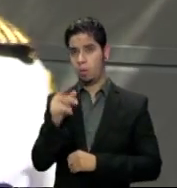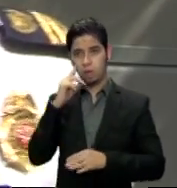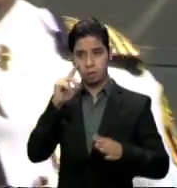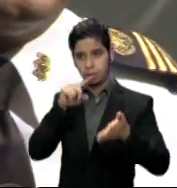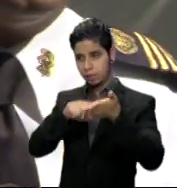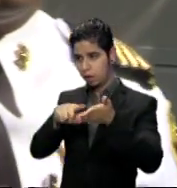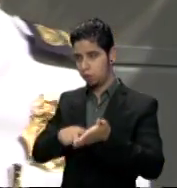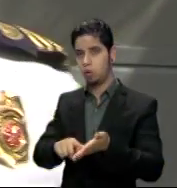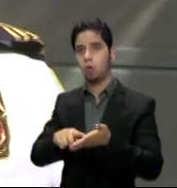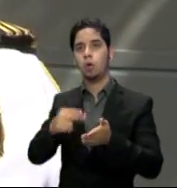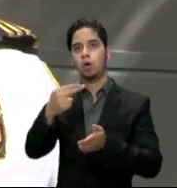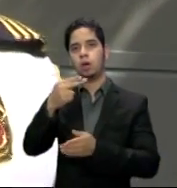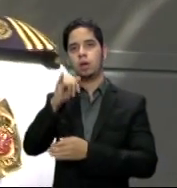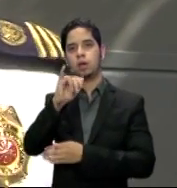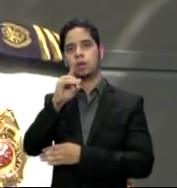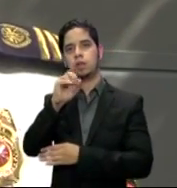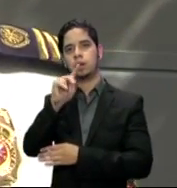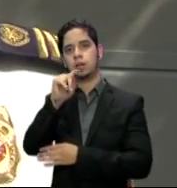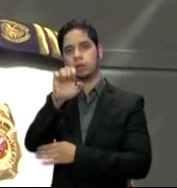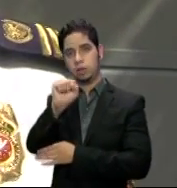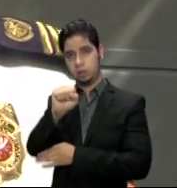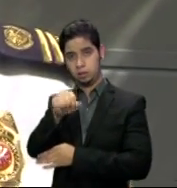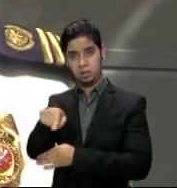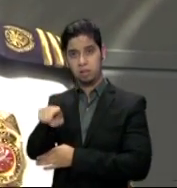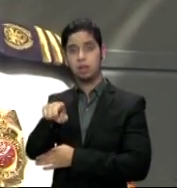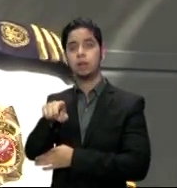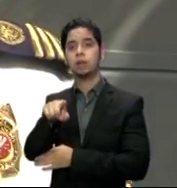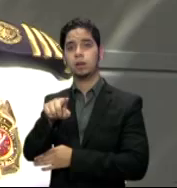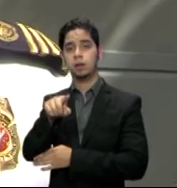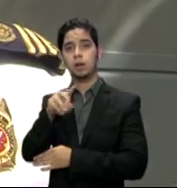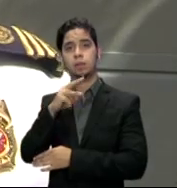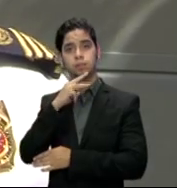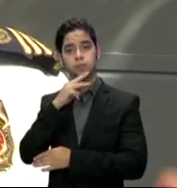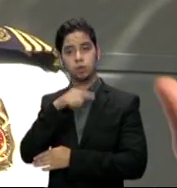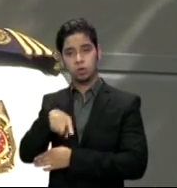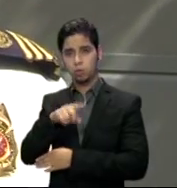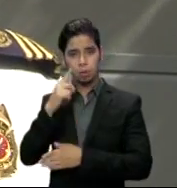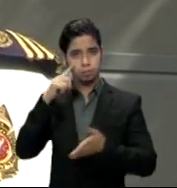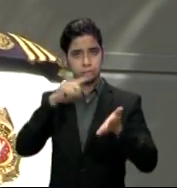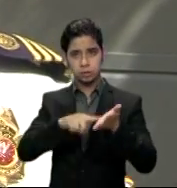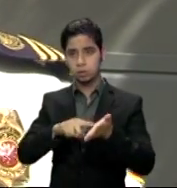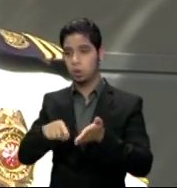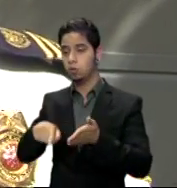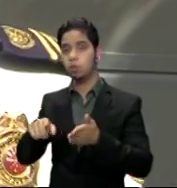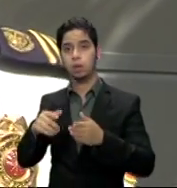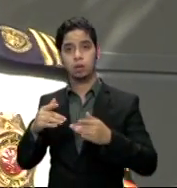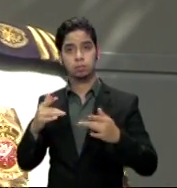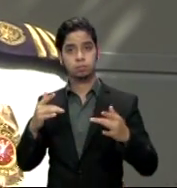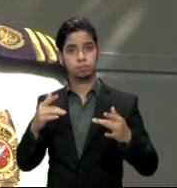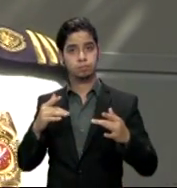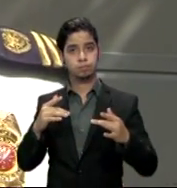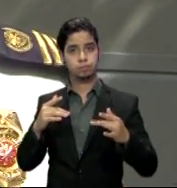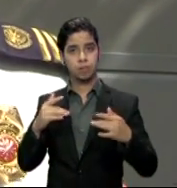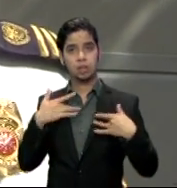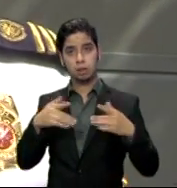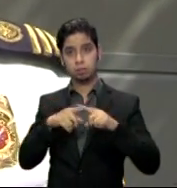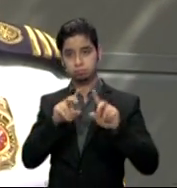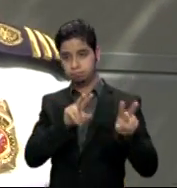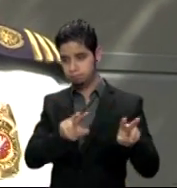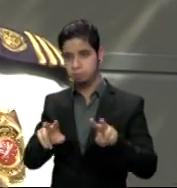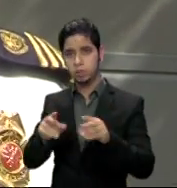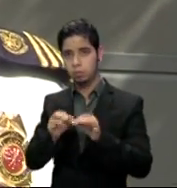hidrantes de incendios de todo el tramo, con los bomberos de Puerto Nuevo. Así que esto es una actividad bien concentrada, con un preplan de seguridad.